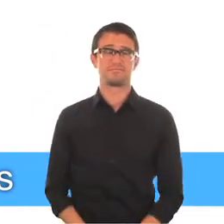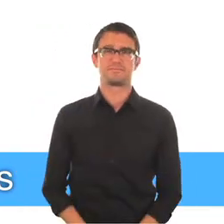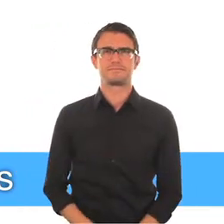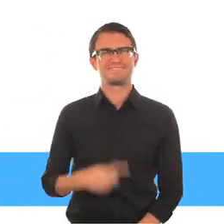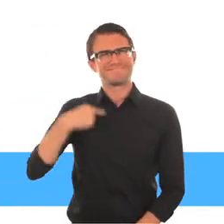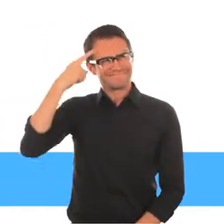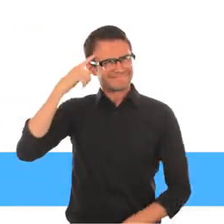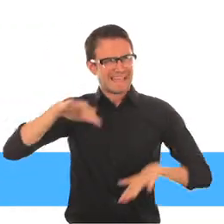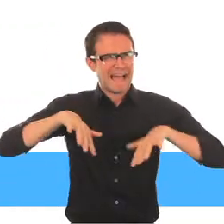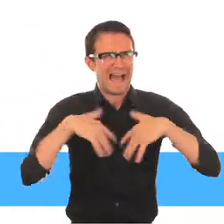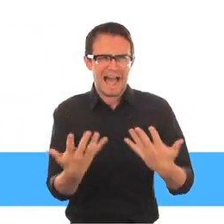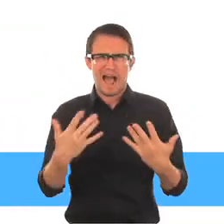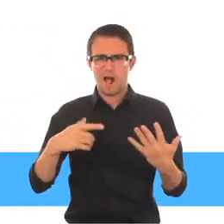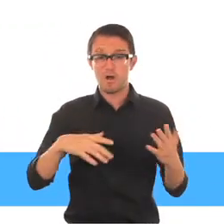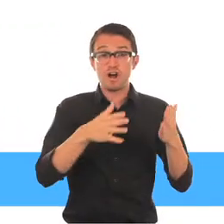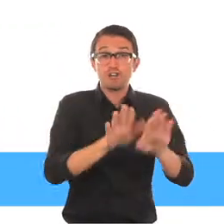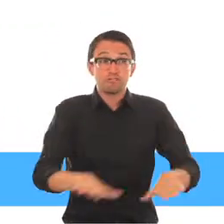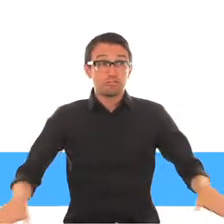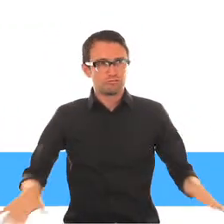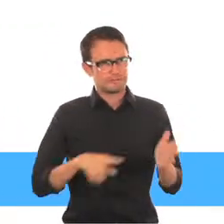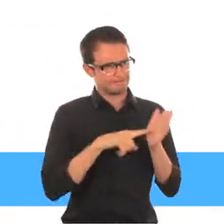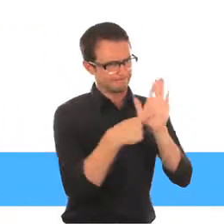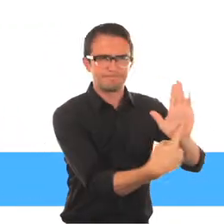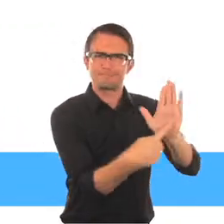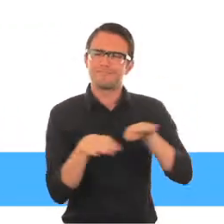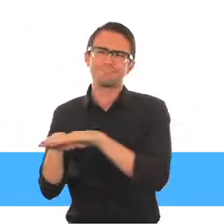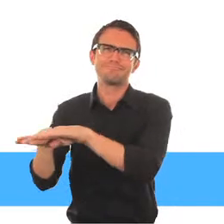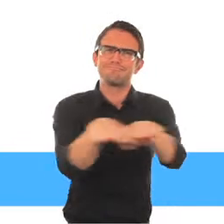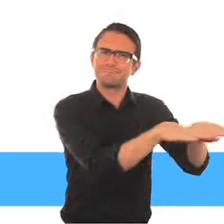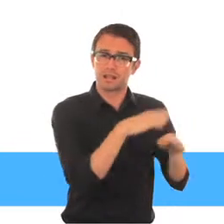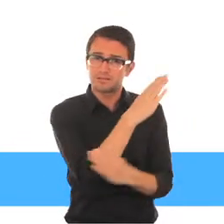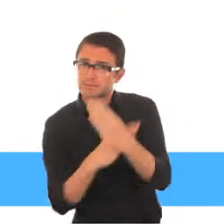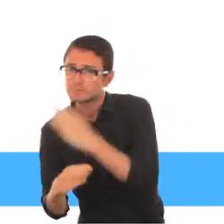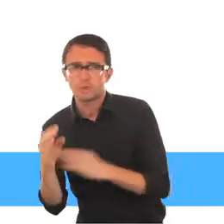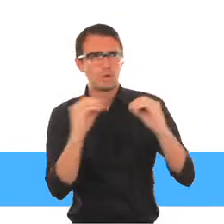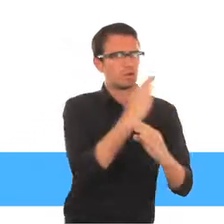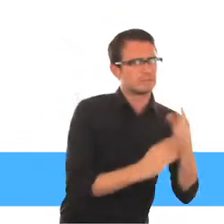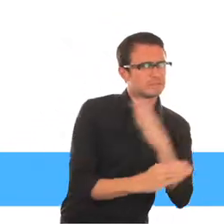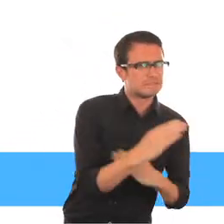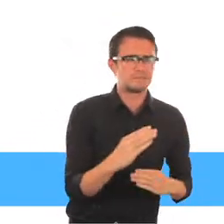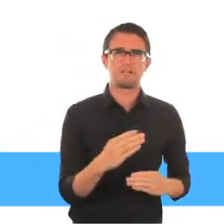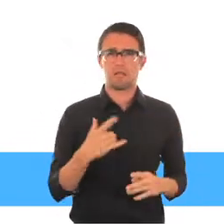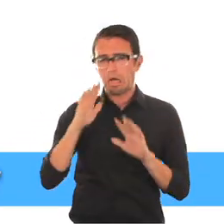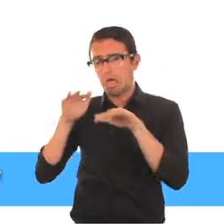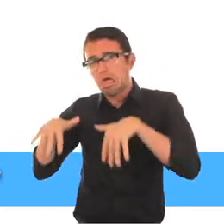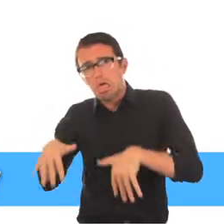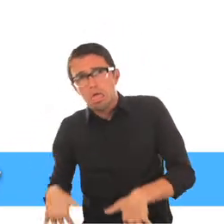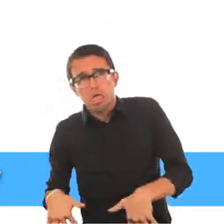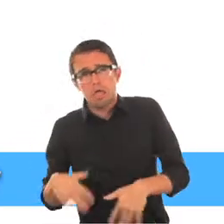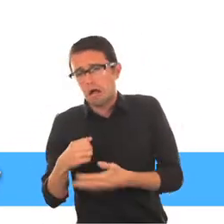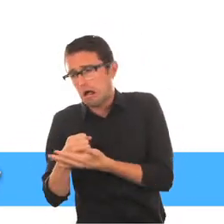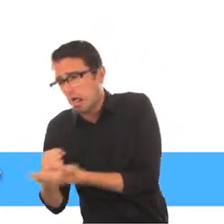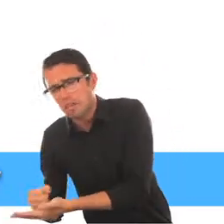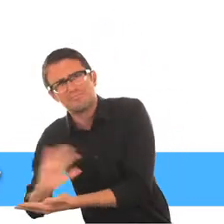acerca de las normas sociales desafiantes Presentar a los niños con discapacidad como seres débiles e indefensos les hace daño porque refuerza